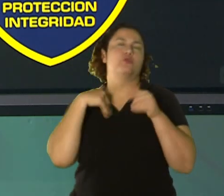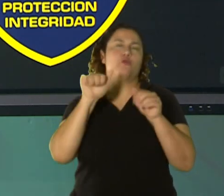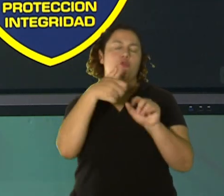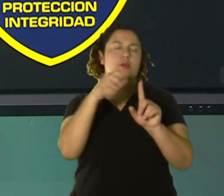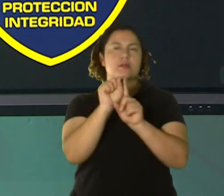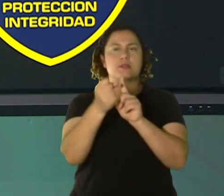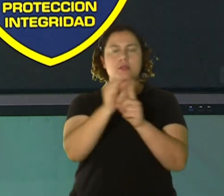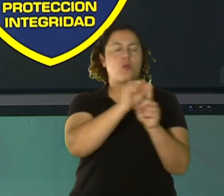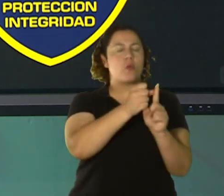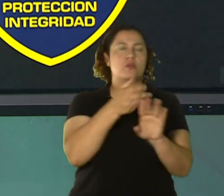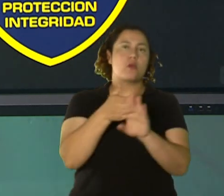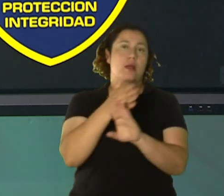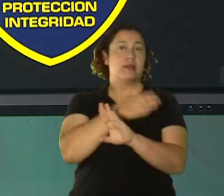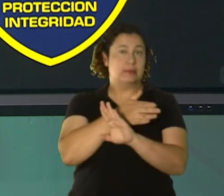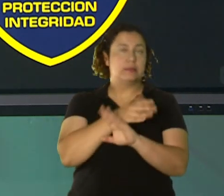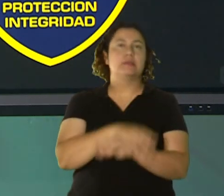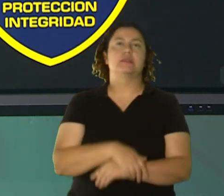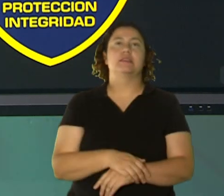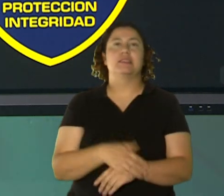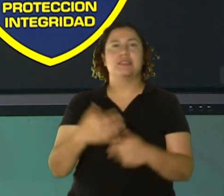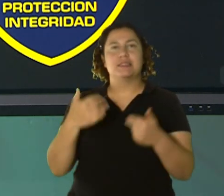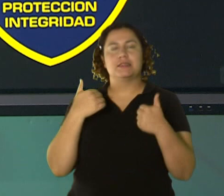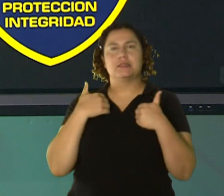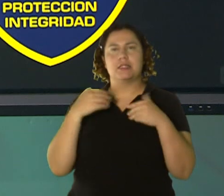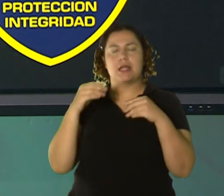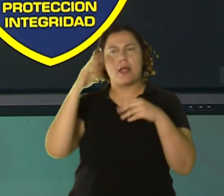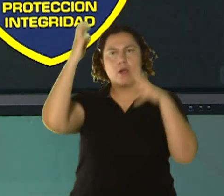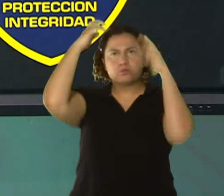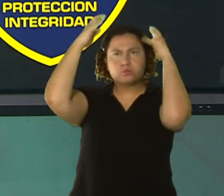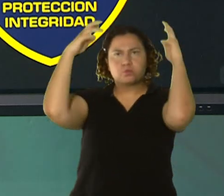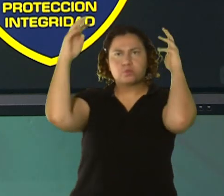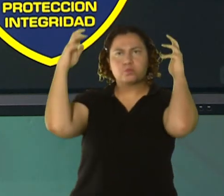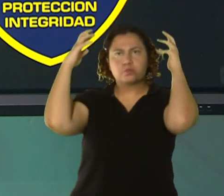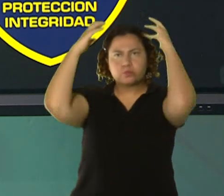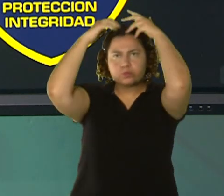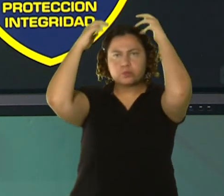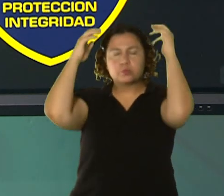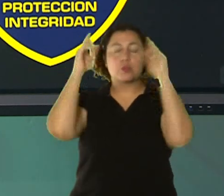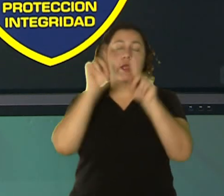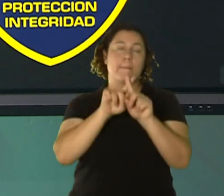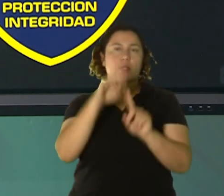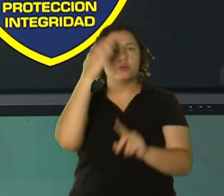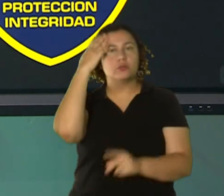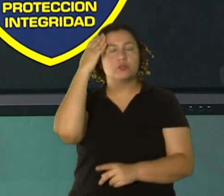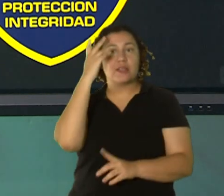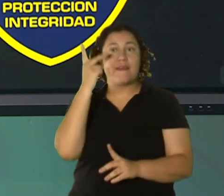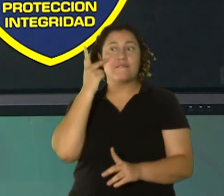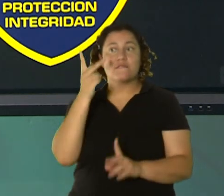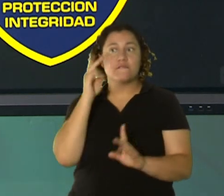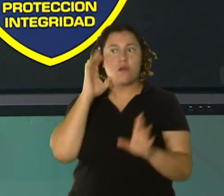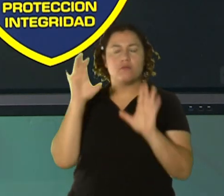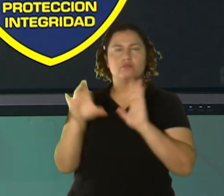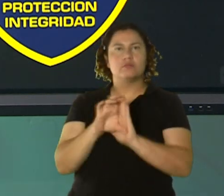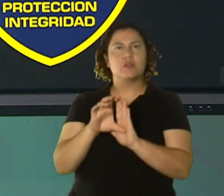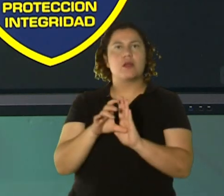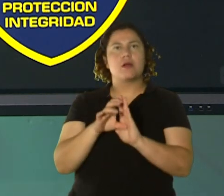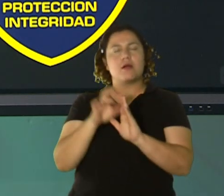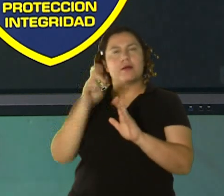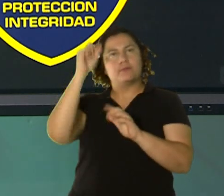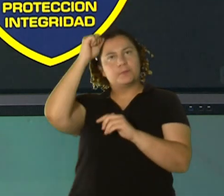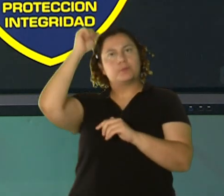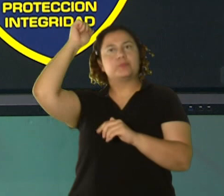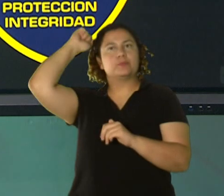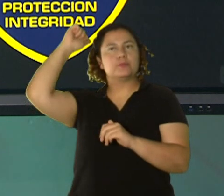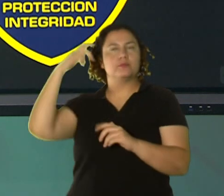antes, y tenía como que el pelo bien rizo, bastante, pero ya usted sabe, vio esa foto ahí y se cortó el cabello.